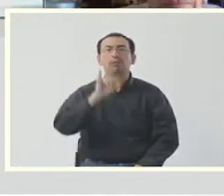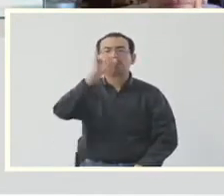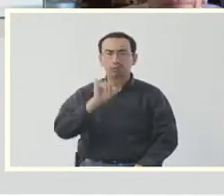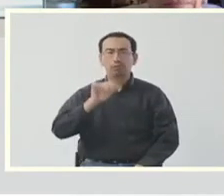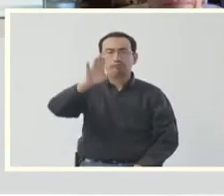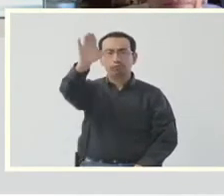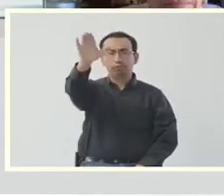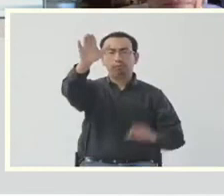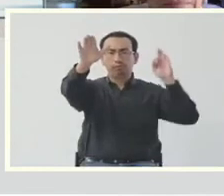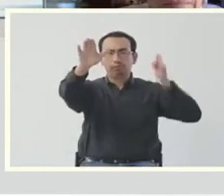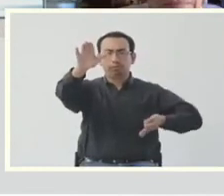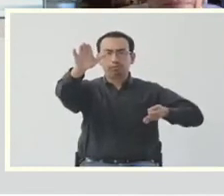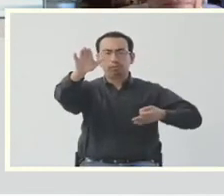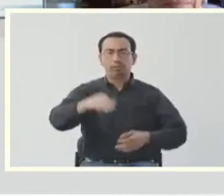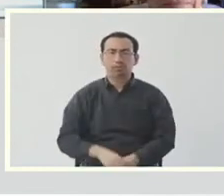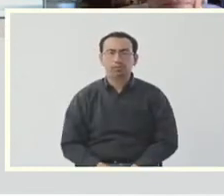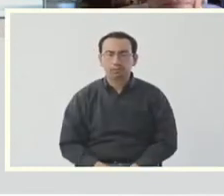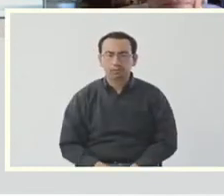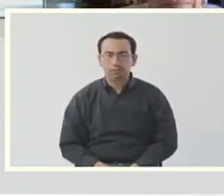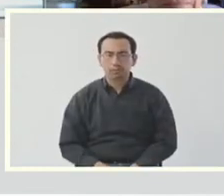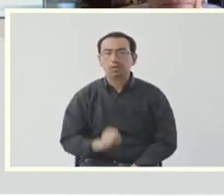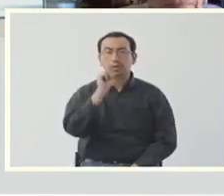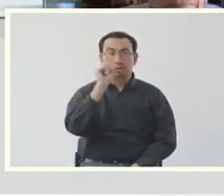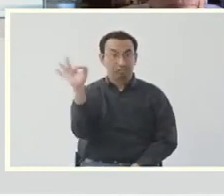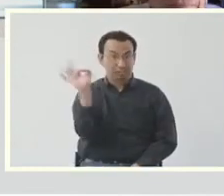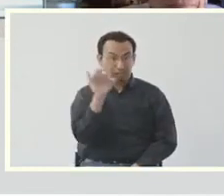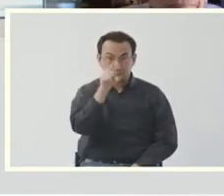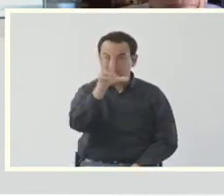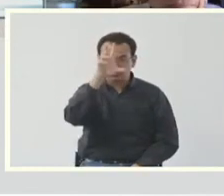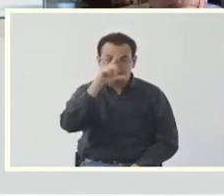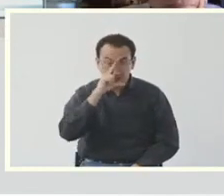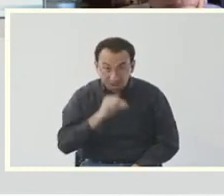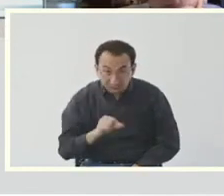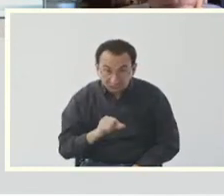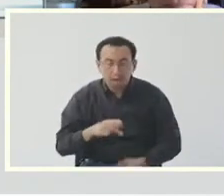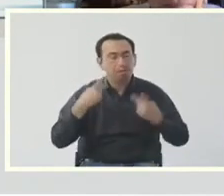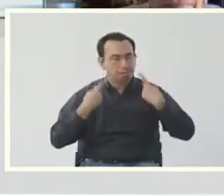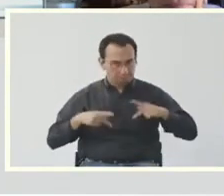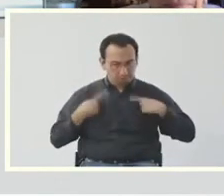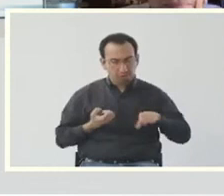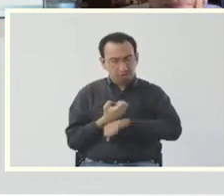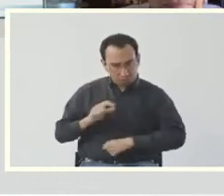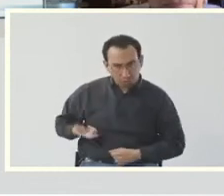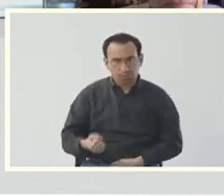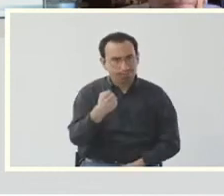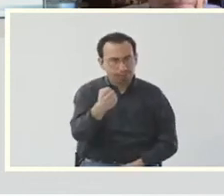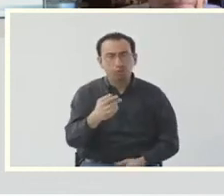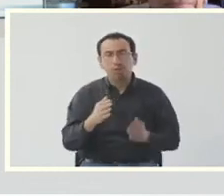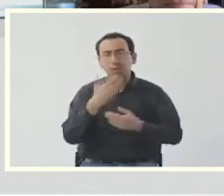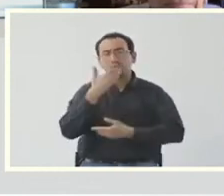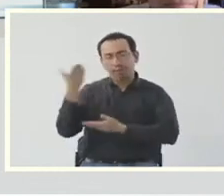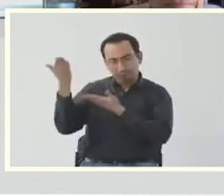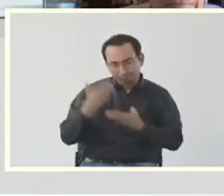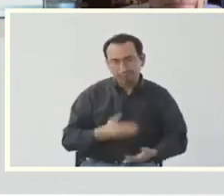Sí, protesto. Si no lo hiciera usted así, que el pueblo de Guanajuato os lo demande. Bienvenido, licenciado